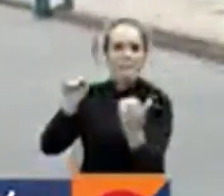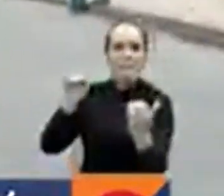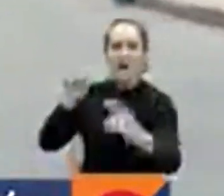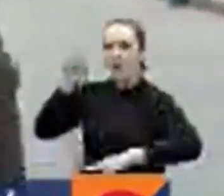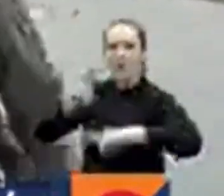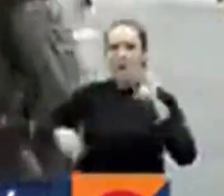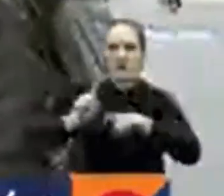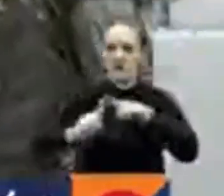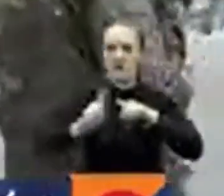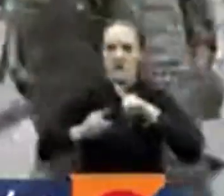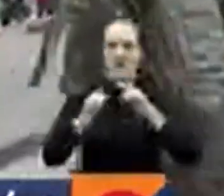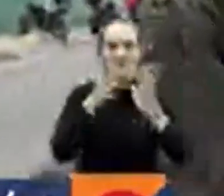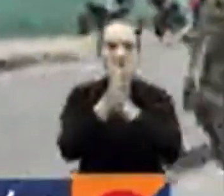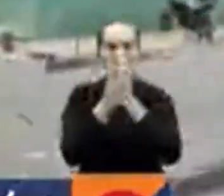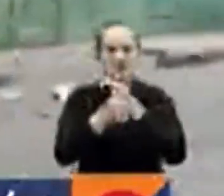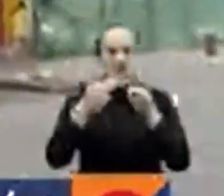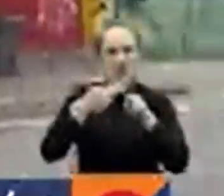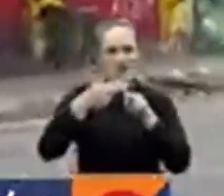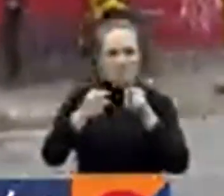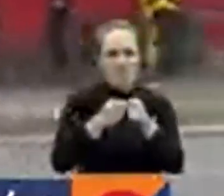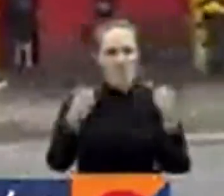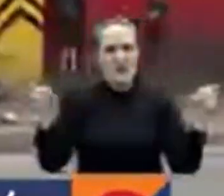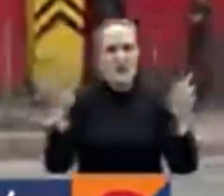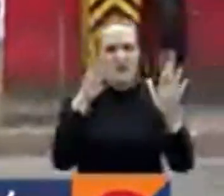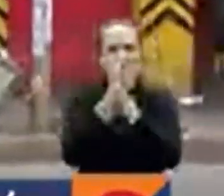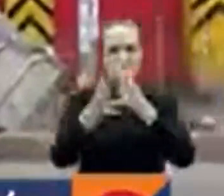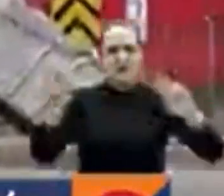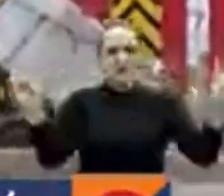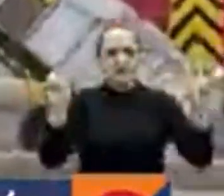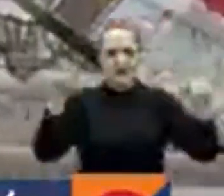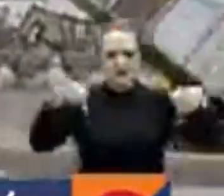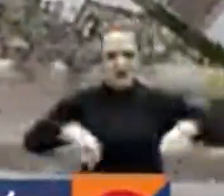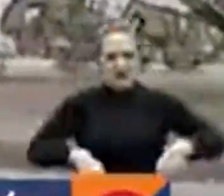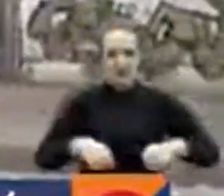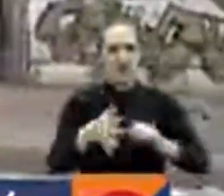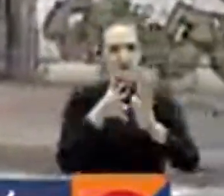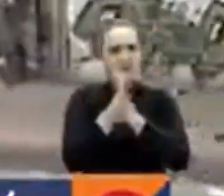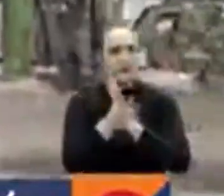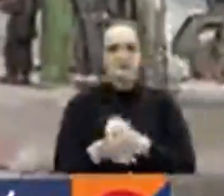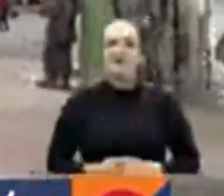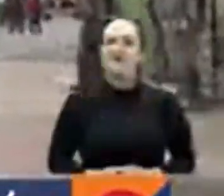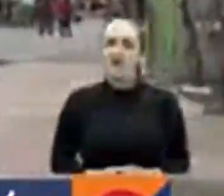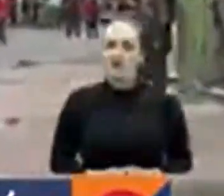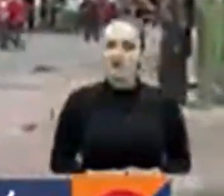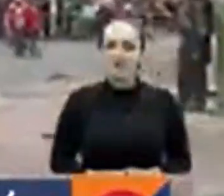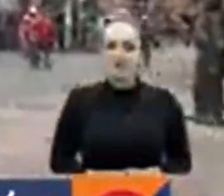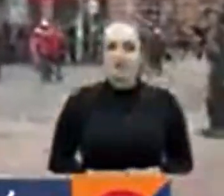orden por parte del distrito. Más adelante, por supuesto, estaremos con todos ustedes para ampliar la información.